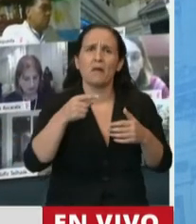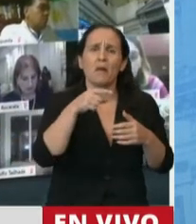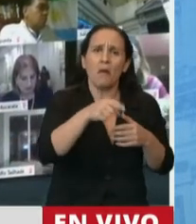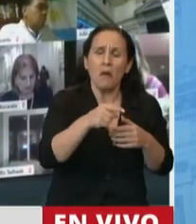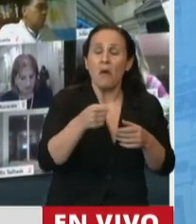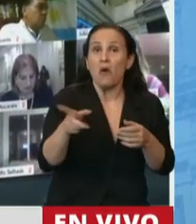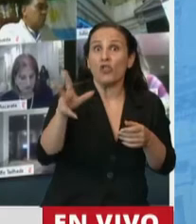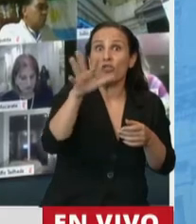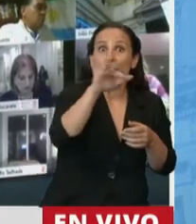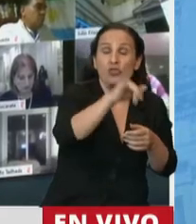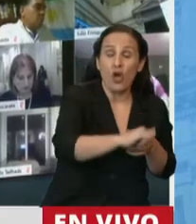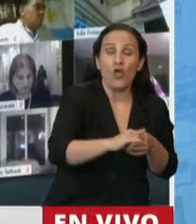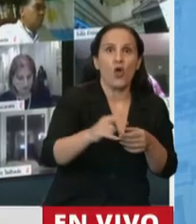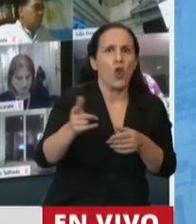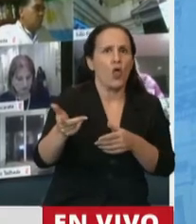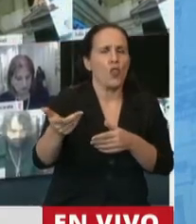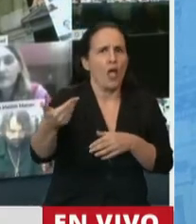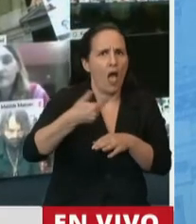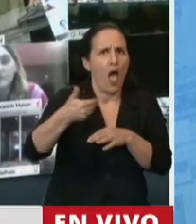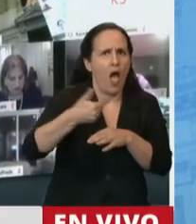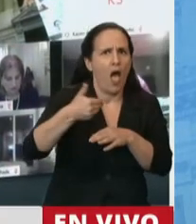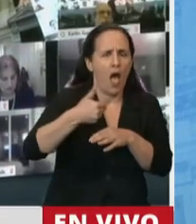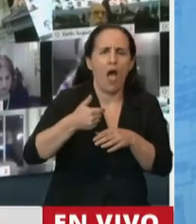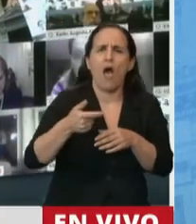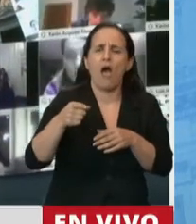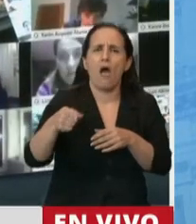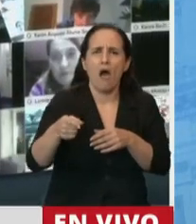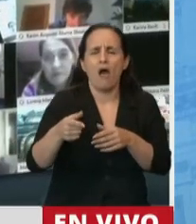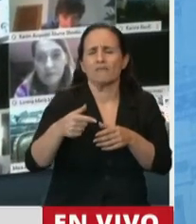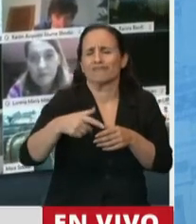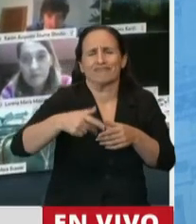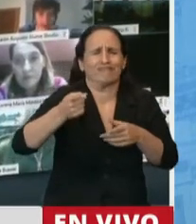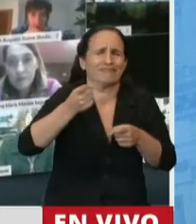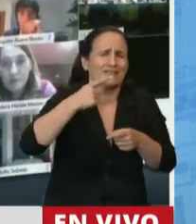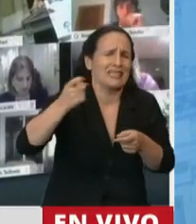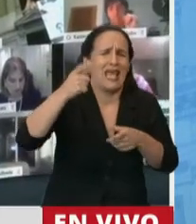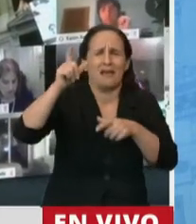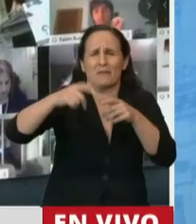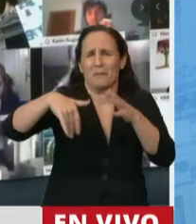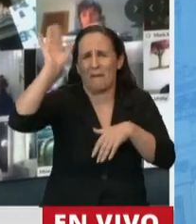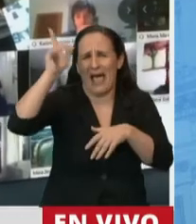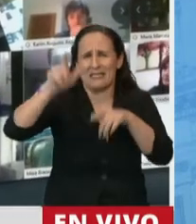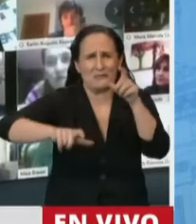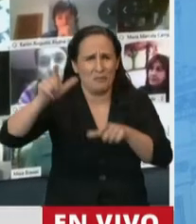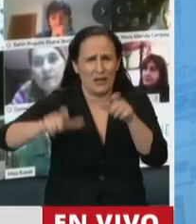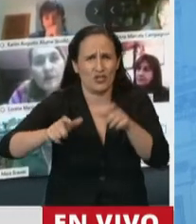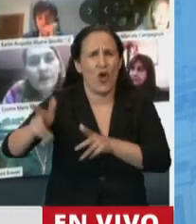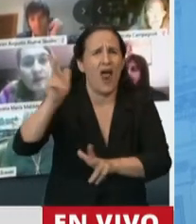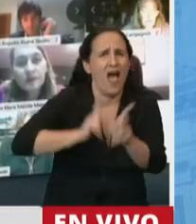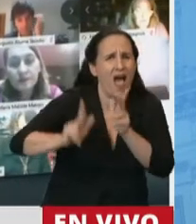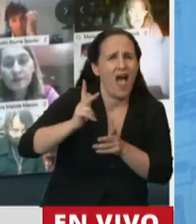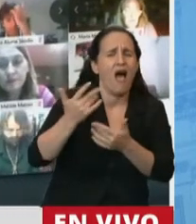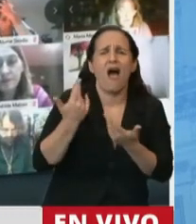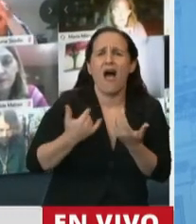a diario el reclamo, el planteo, nos escriben decenas, cientos de trabajadores diciendo cuál es su situación.